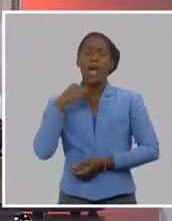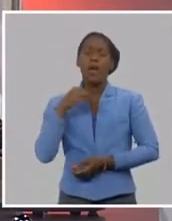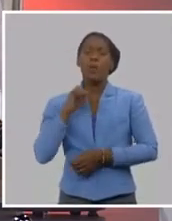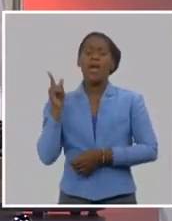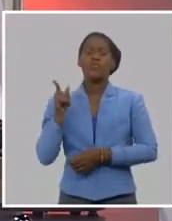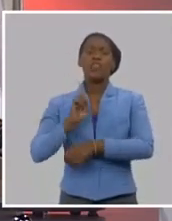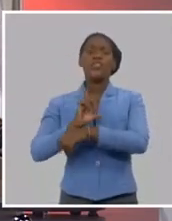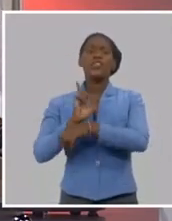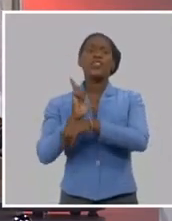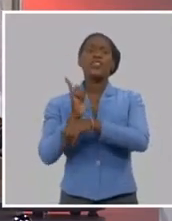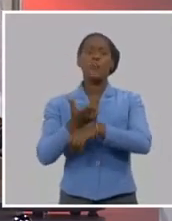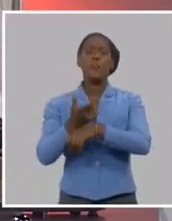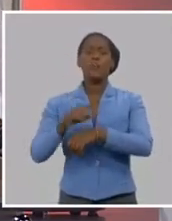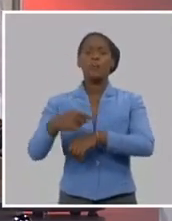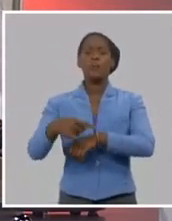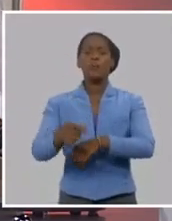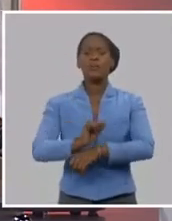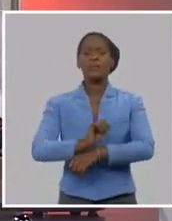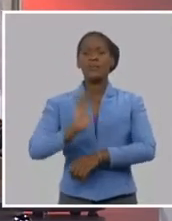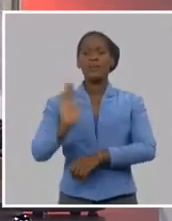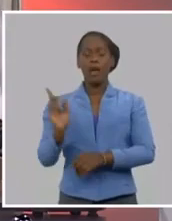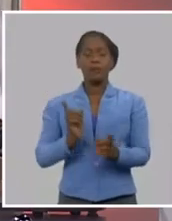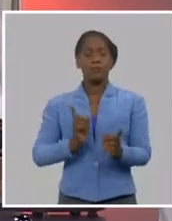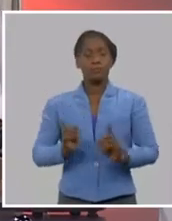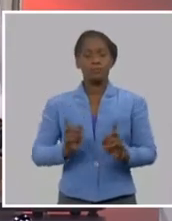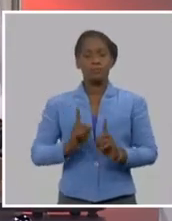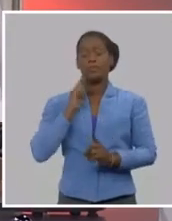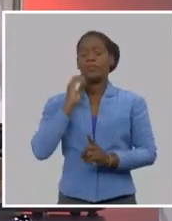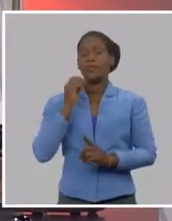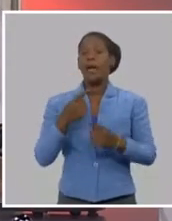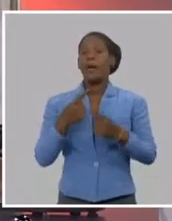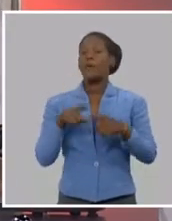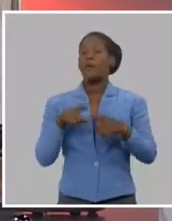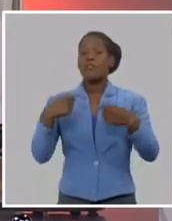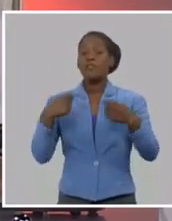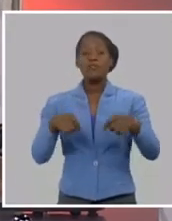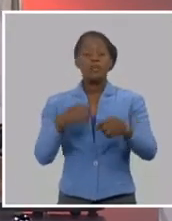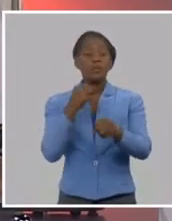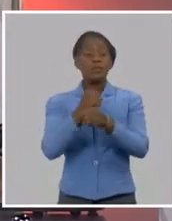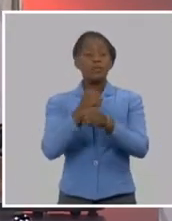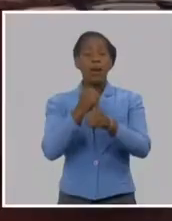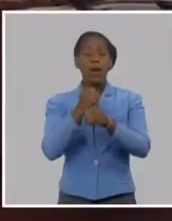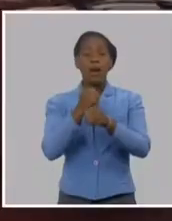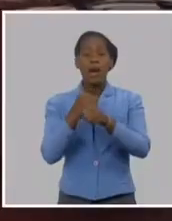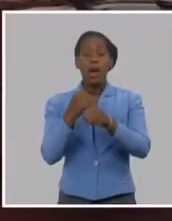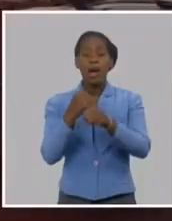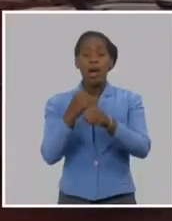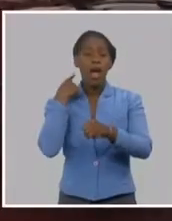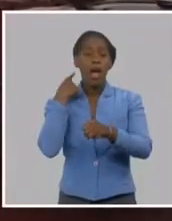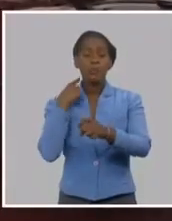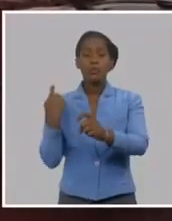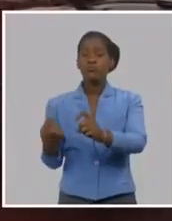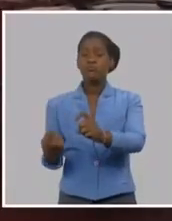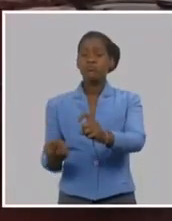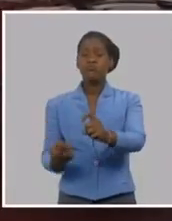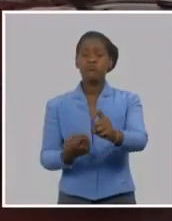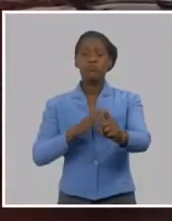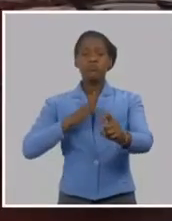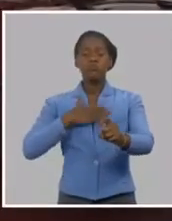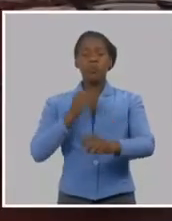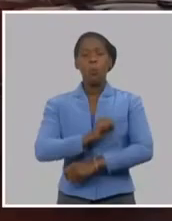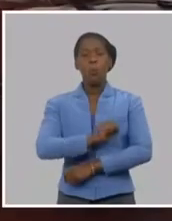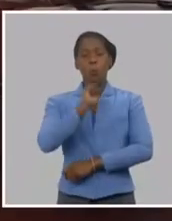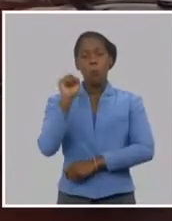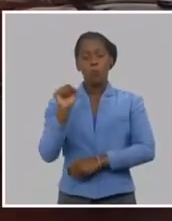cuatro años, pero ese tenía que ser, un objetivo permanente, como yo diría, que por suerte, lo ha sido siempre, de la revolución cubana.